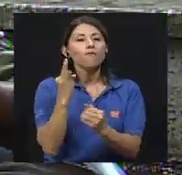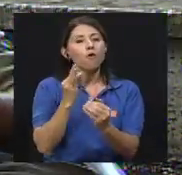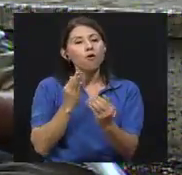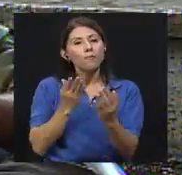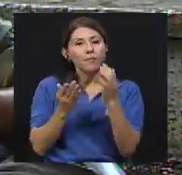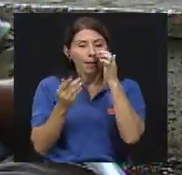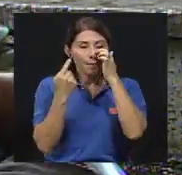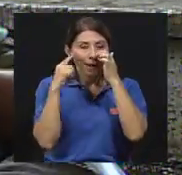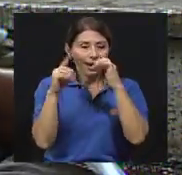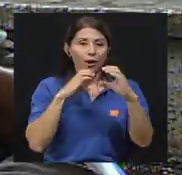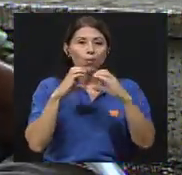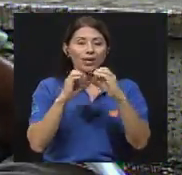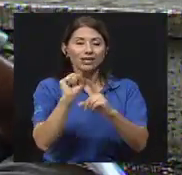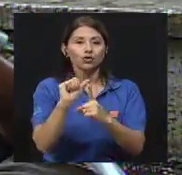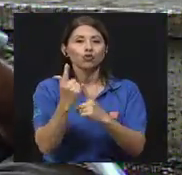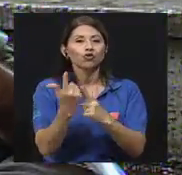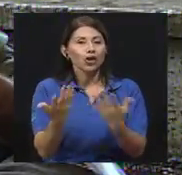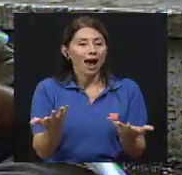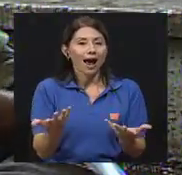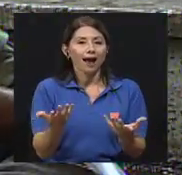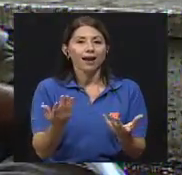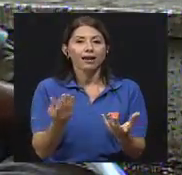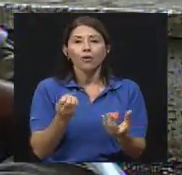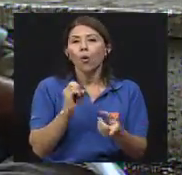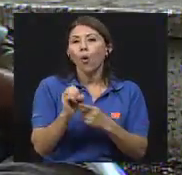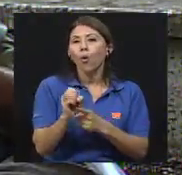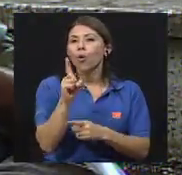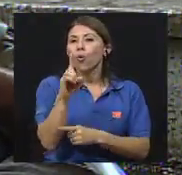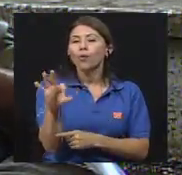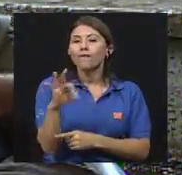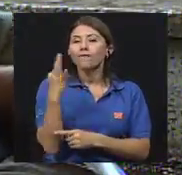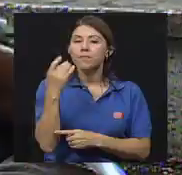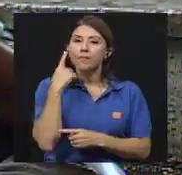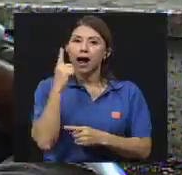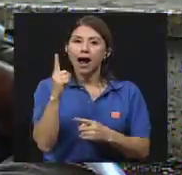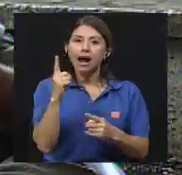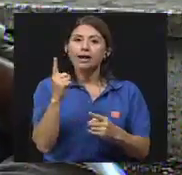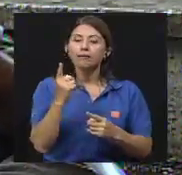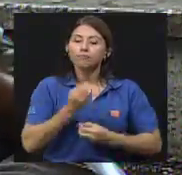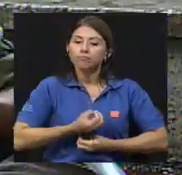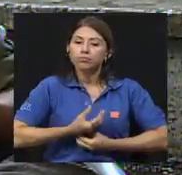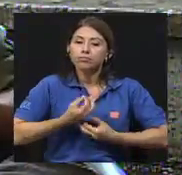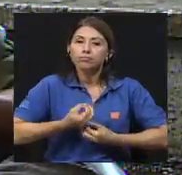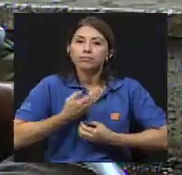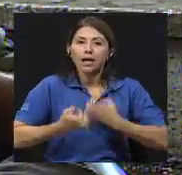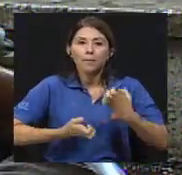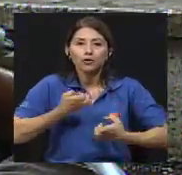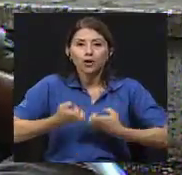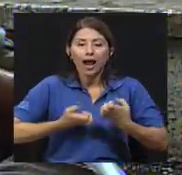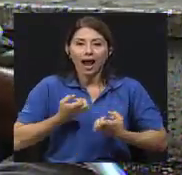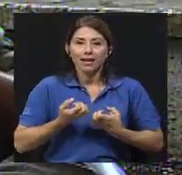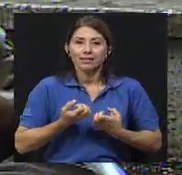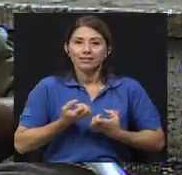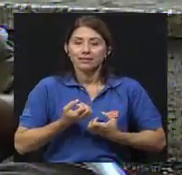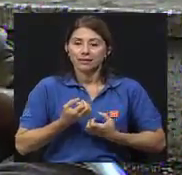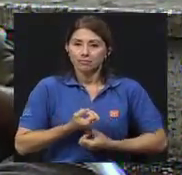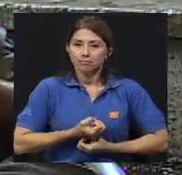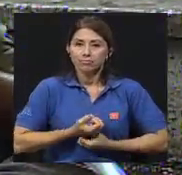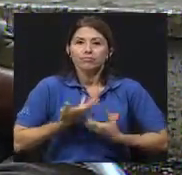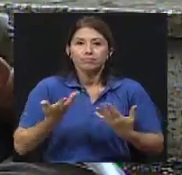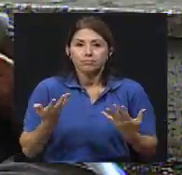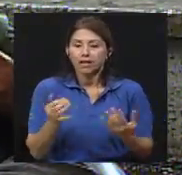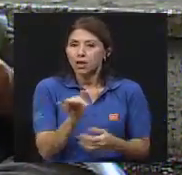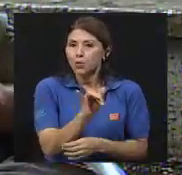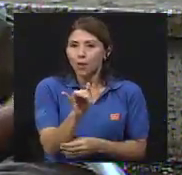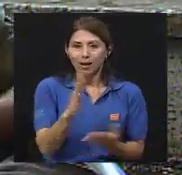comunicación social, como medio para tratar cuestiones emocionales, como medio de expresión, ¿verdad?